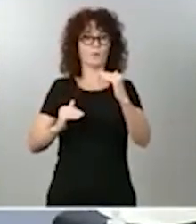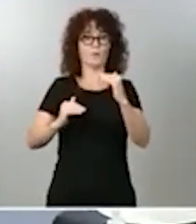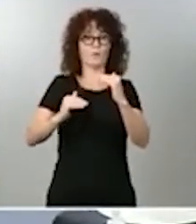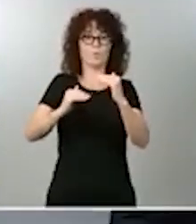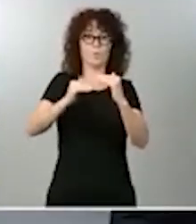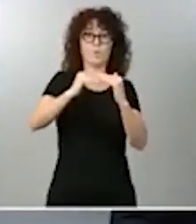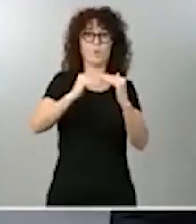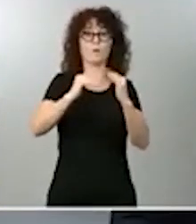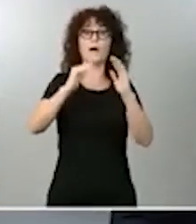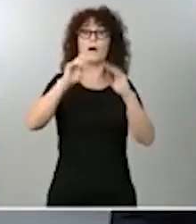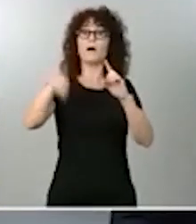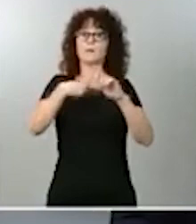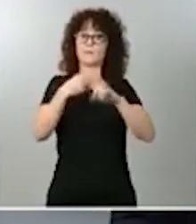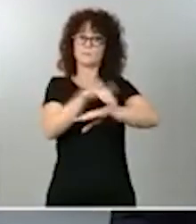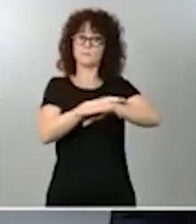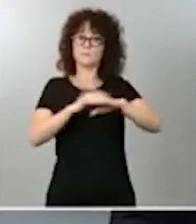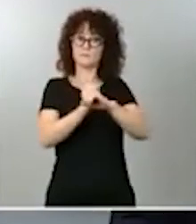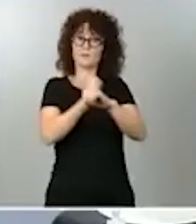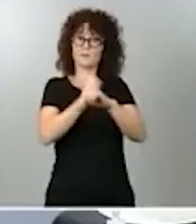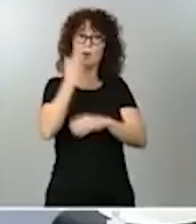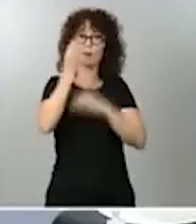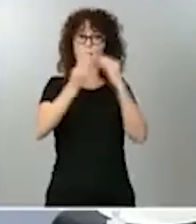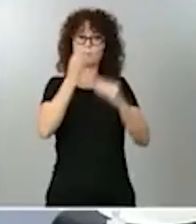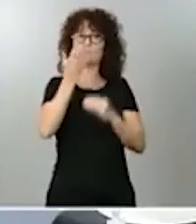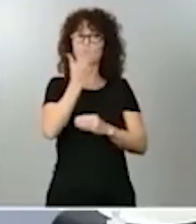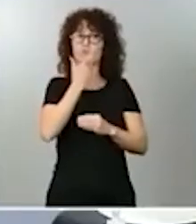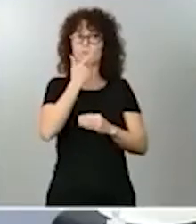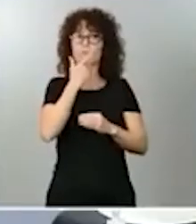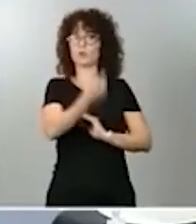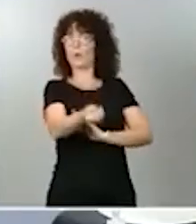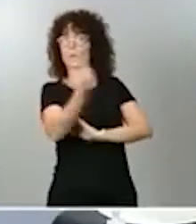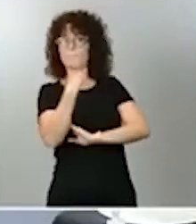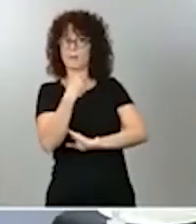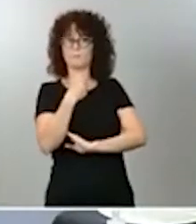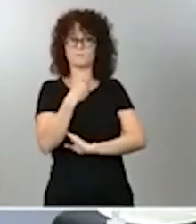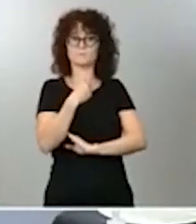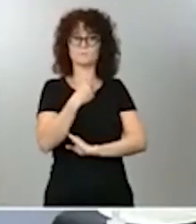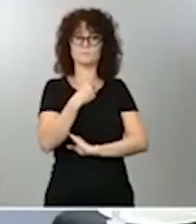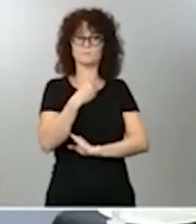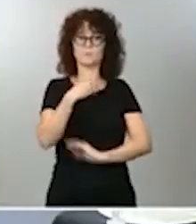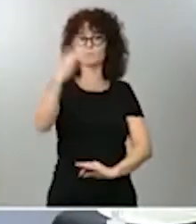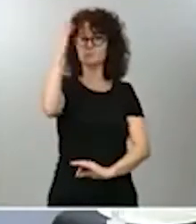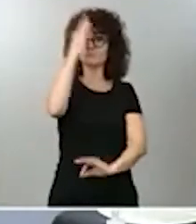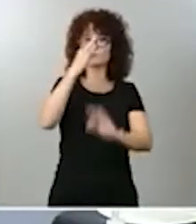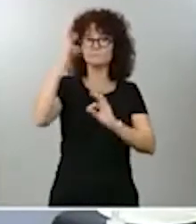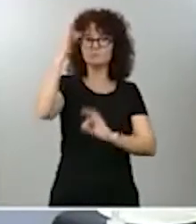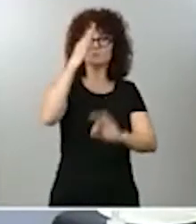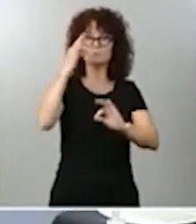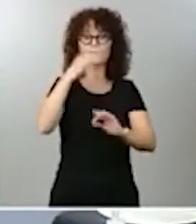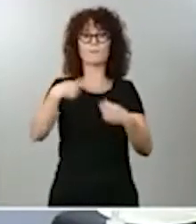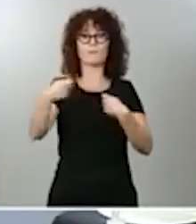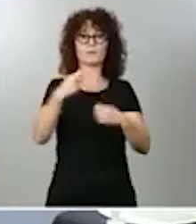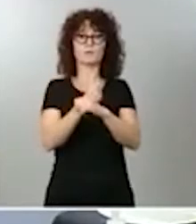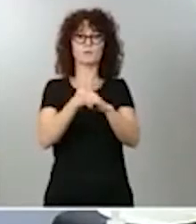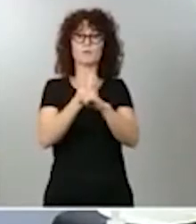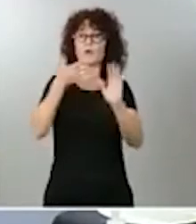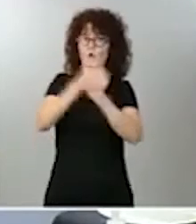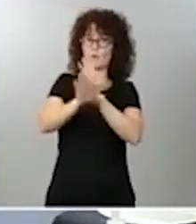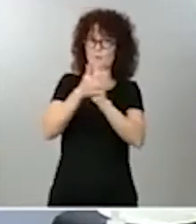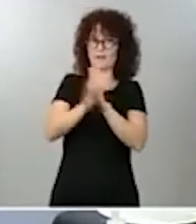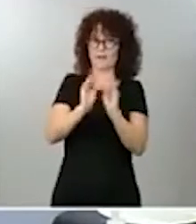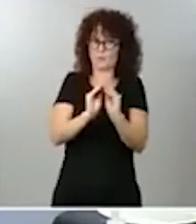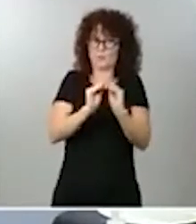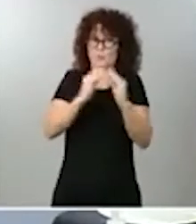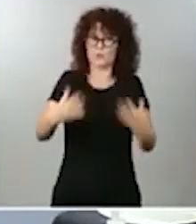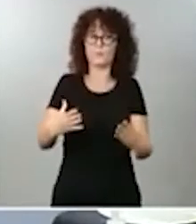conocimiento mucho más exhaustivo que el mío de las peculiaridades y de las cuestiones concretas del mercado de trabajo, lo ha explicado. Pero en este caso importa también